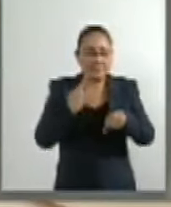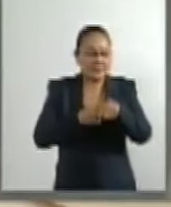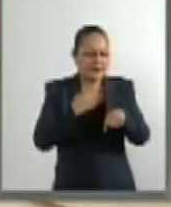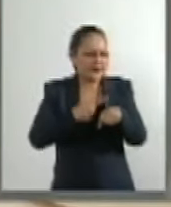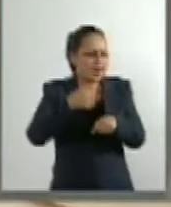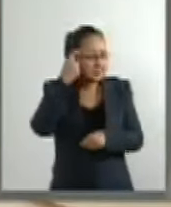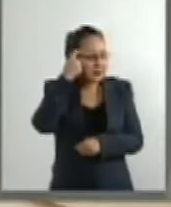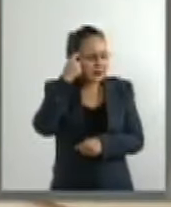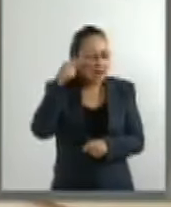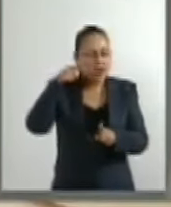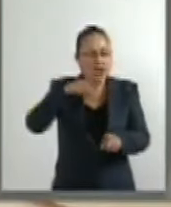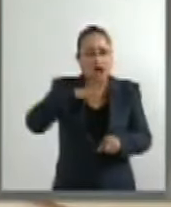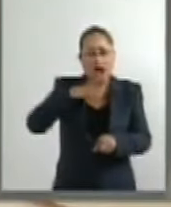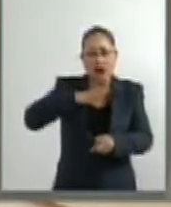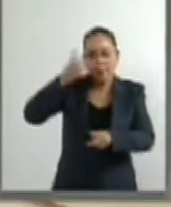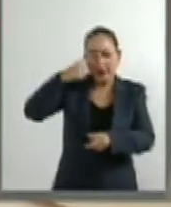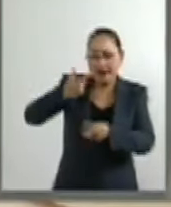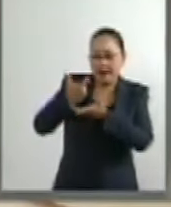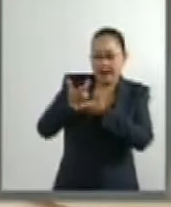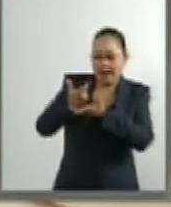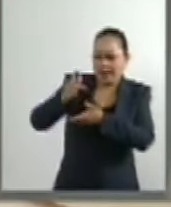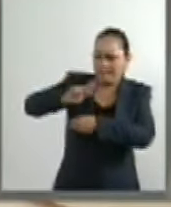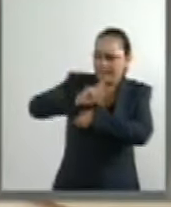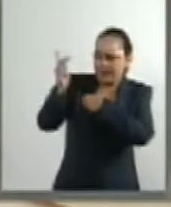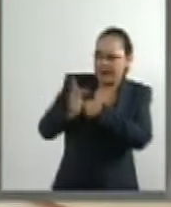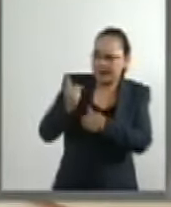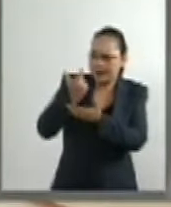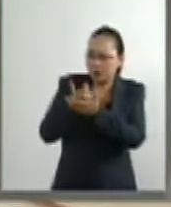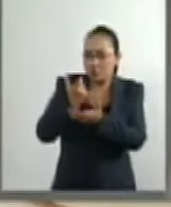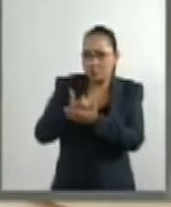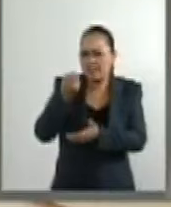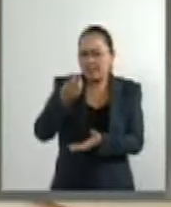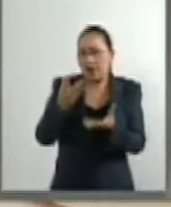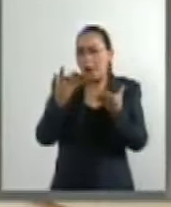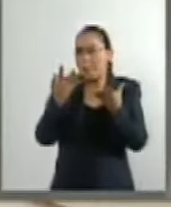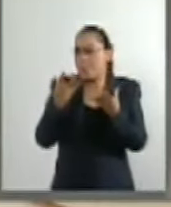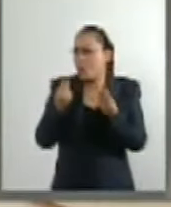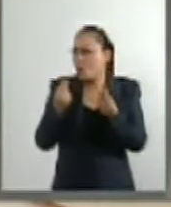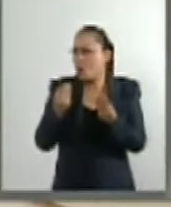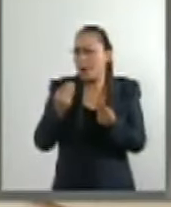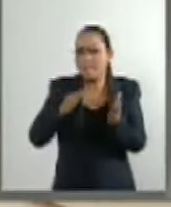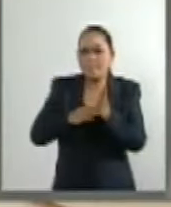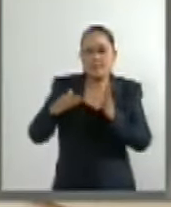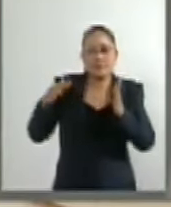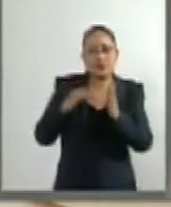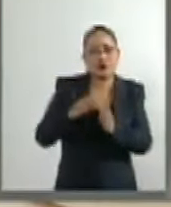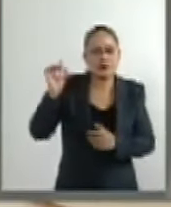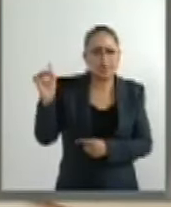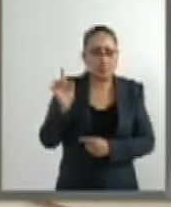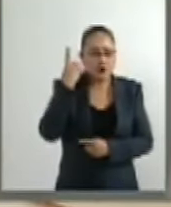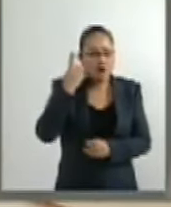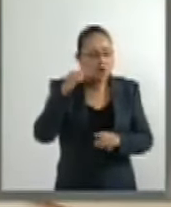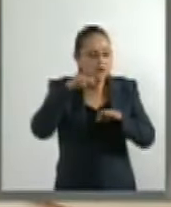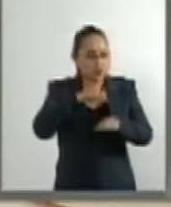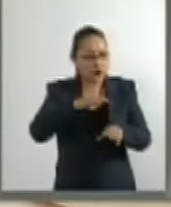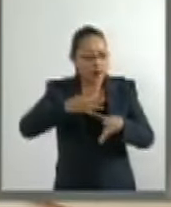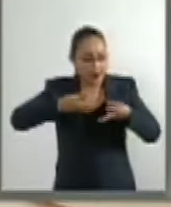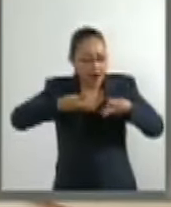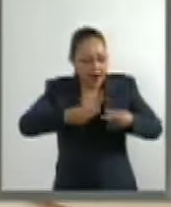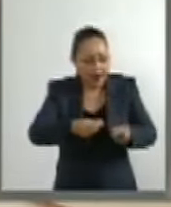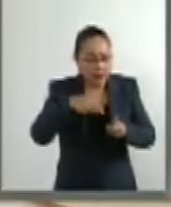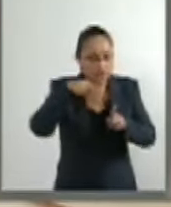cuestan a las economías nacionales varios miles de millones de dólares, tanto en términos de gastos